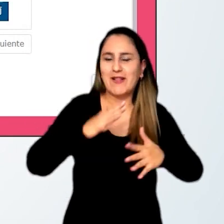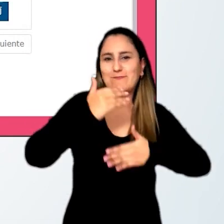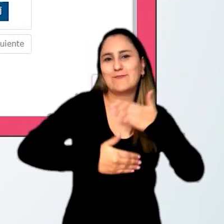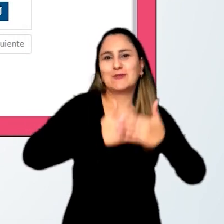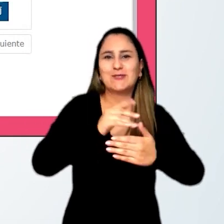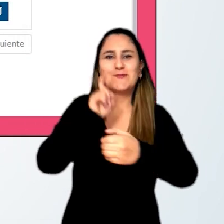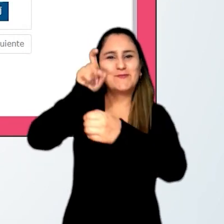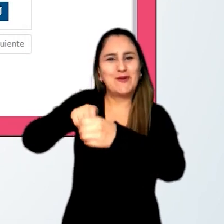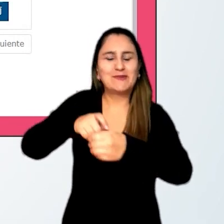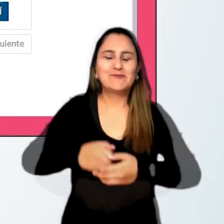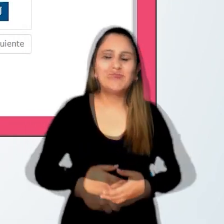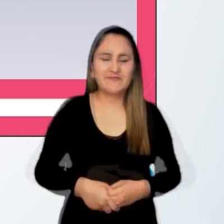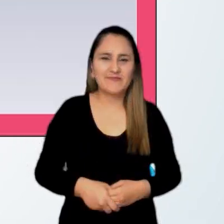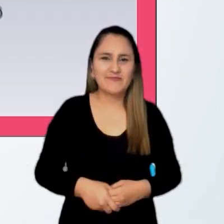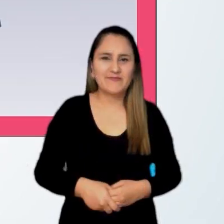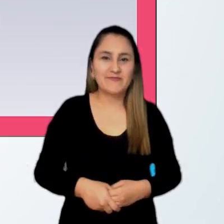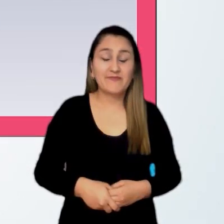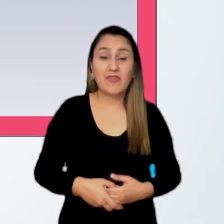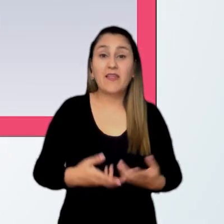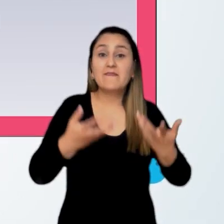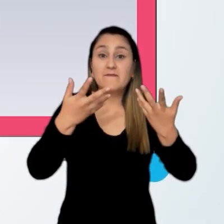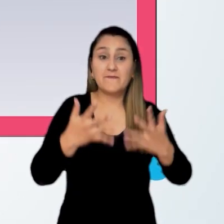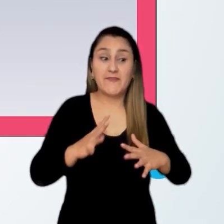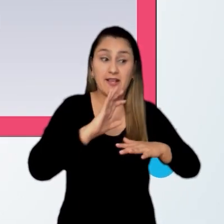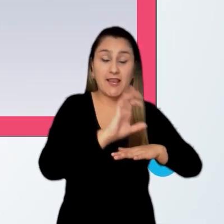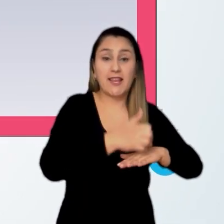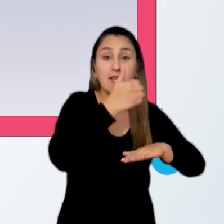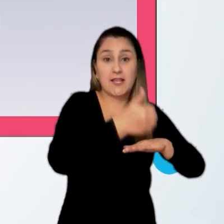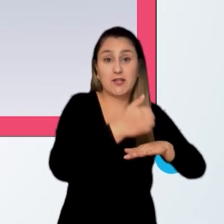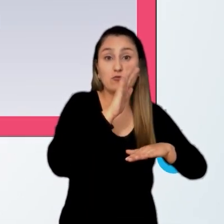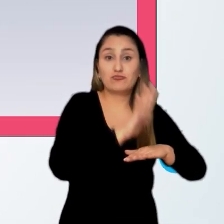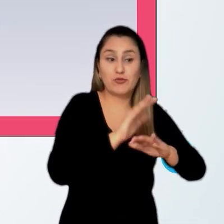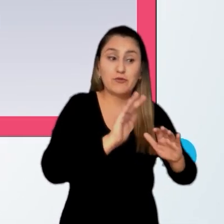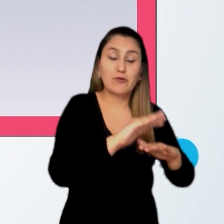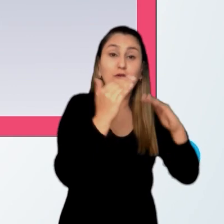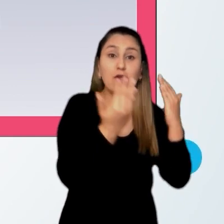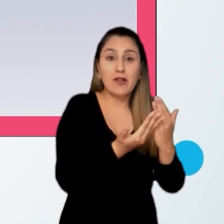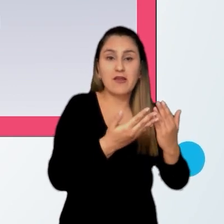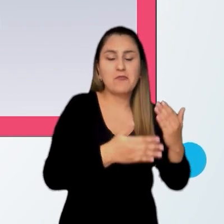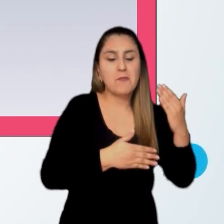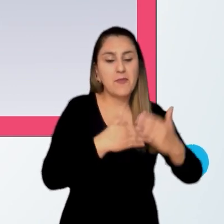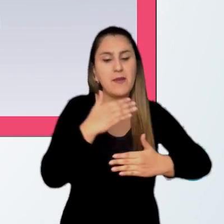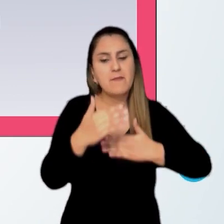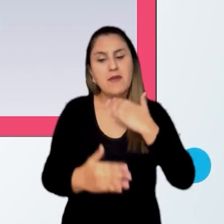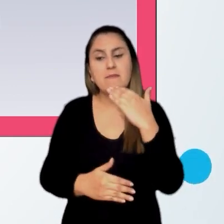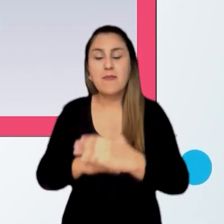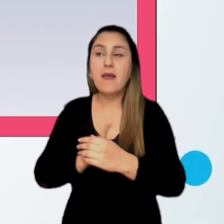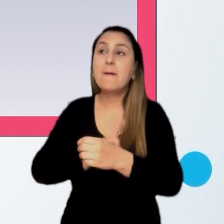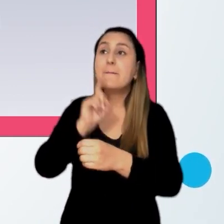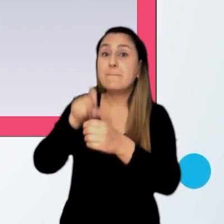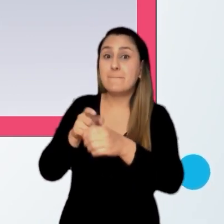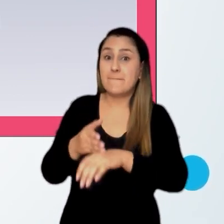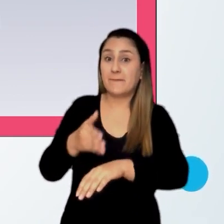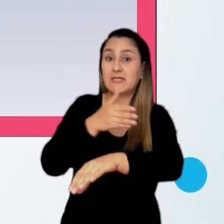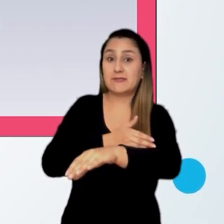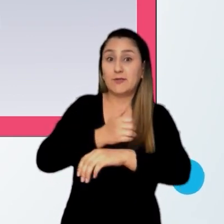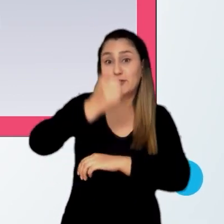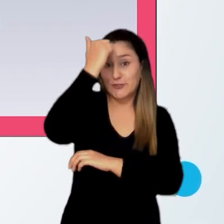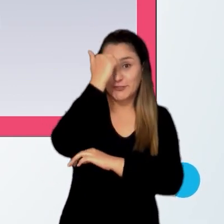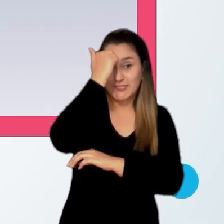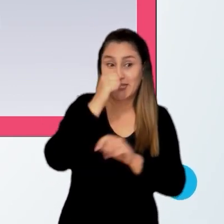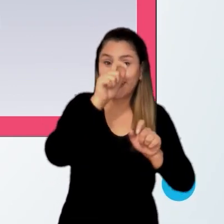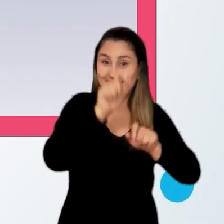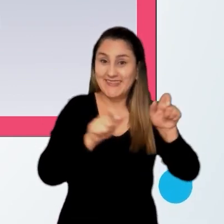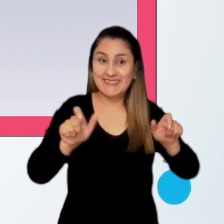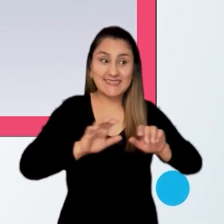proceso de inscripción. Una vez el rector o director del establecimiento educativo ha realizado el proceso de preinscripción de